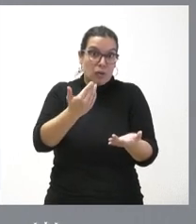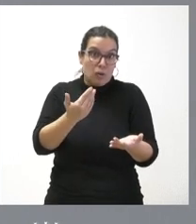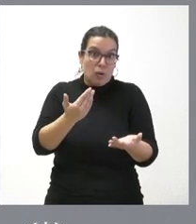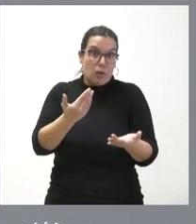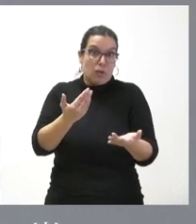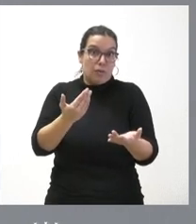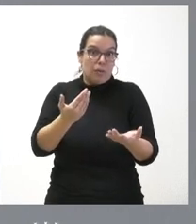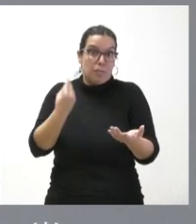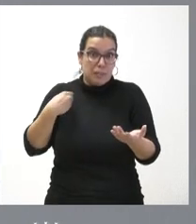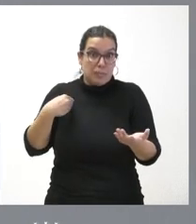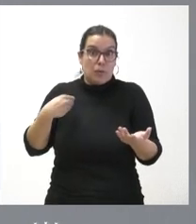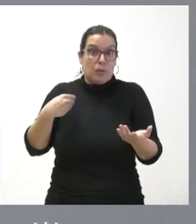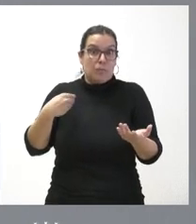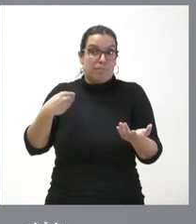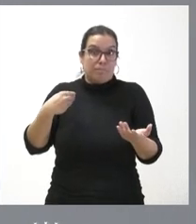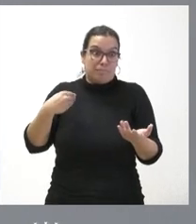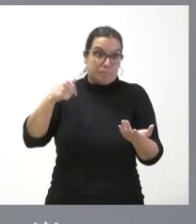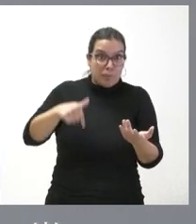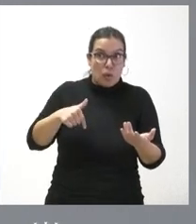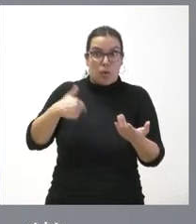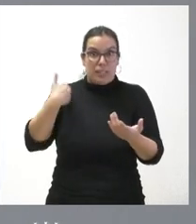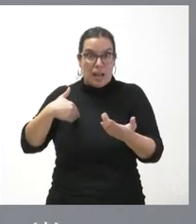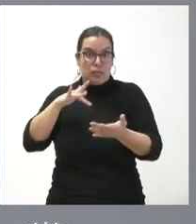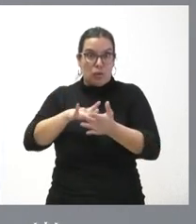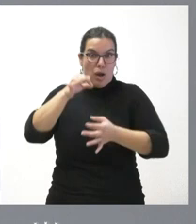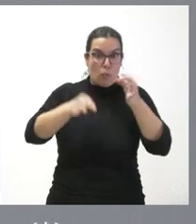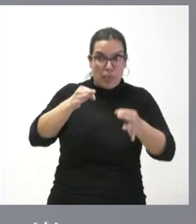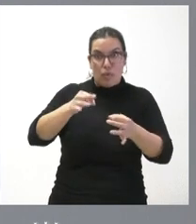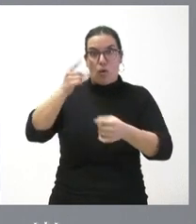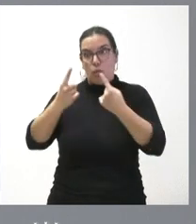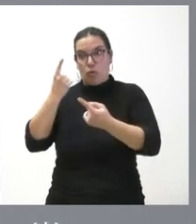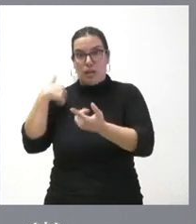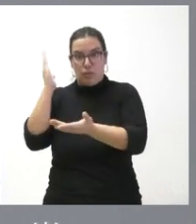los que hoy en día están procesados y otros que fueron condenados